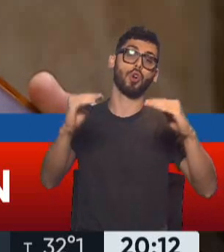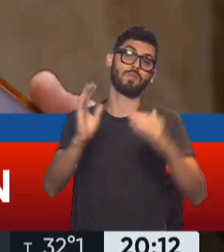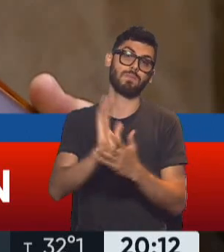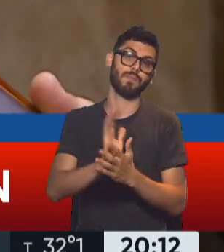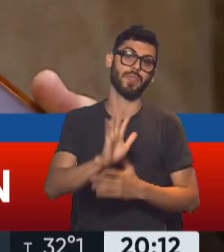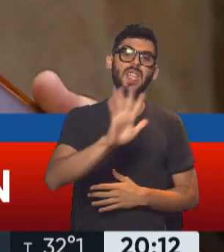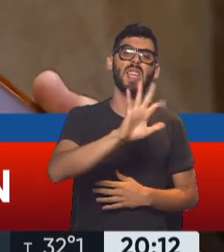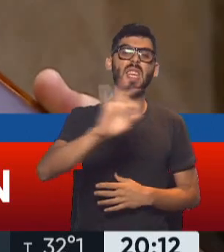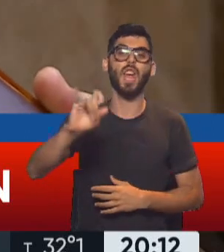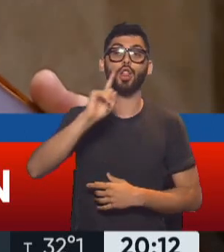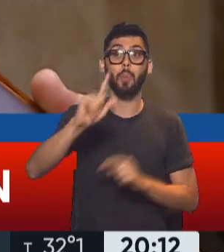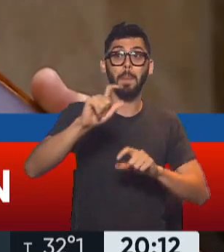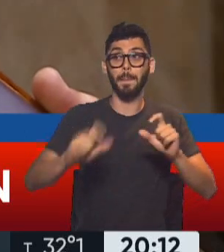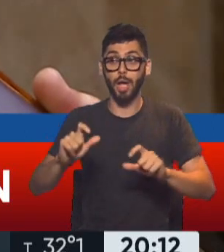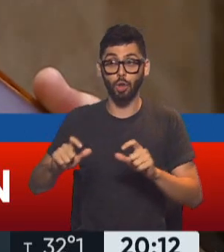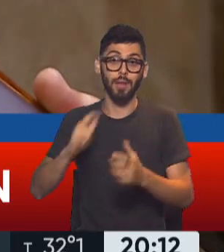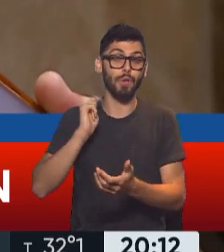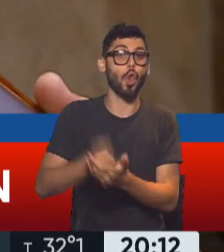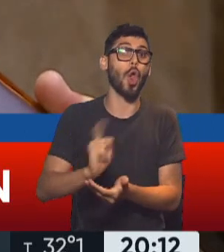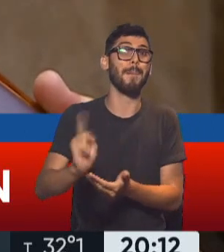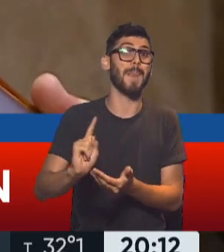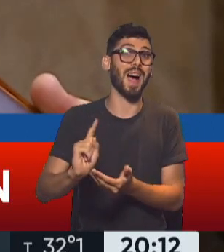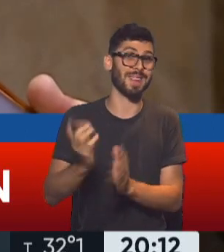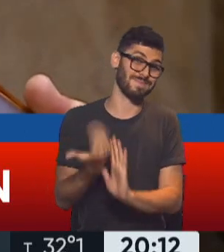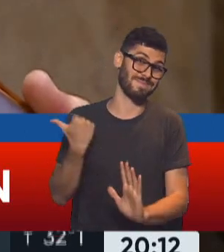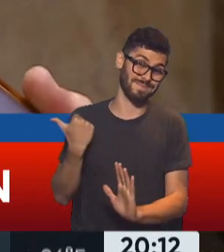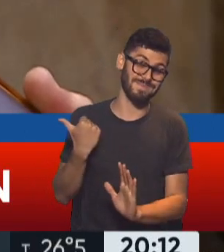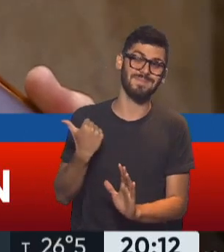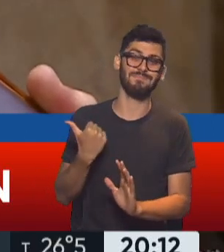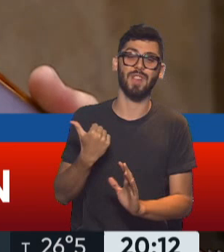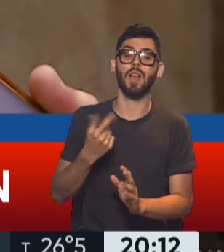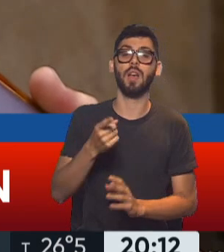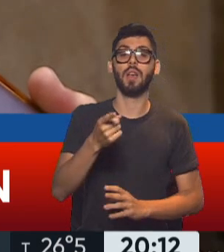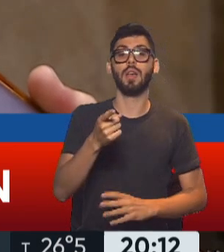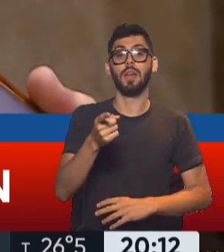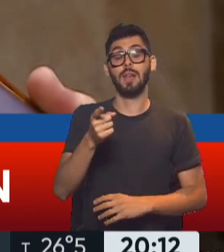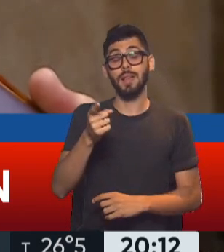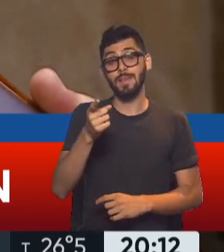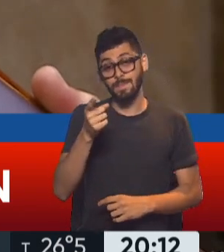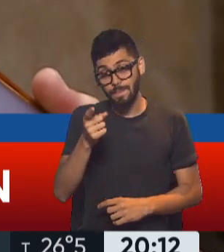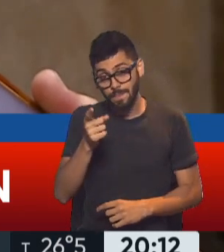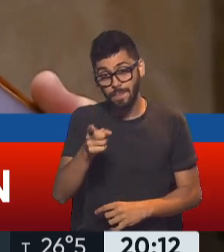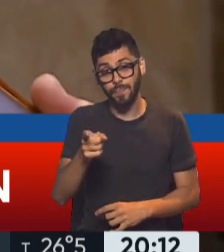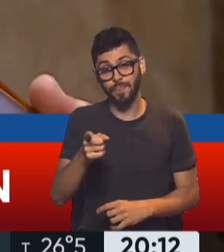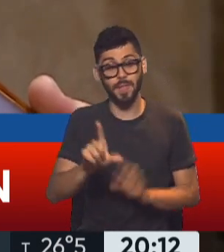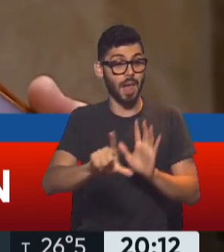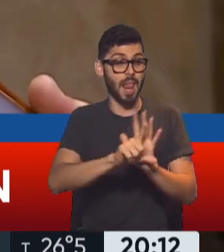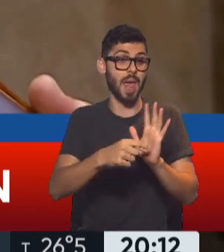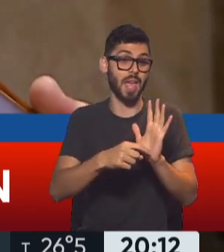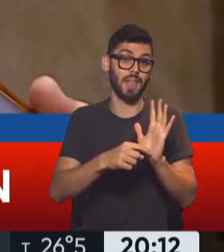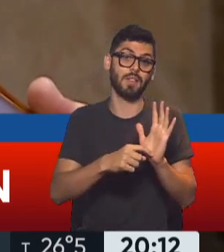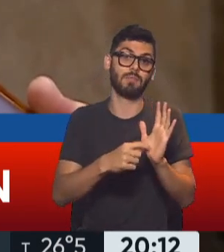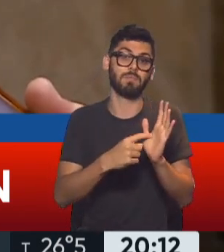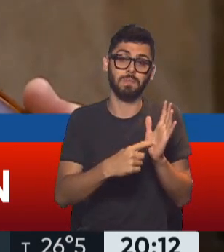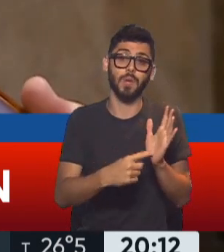500.000 contribuyentes del impuesto sobre los bienes personales, a la cual la misma ley enriquecida